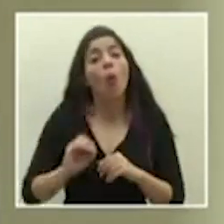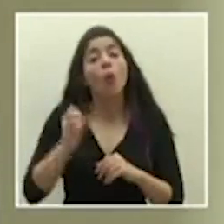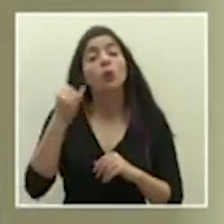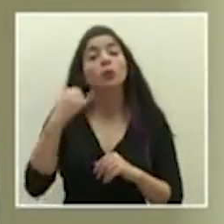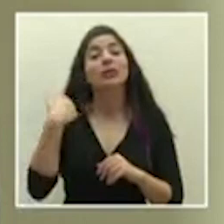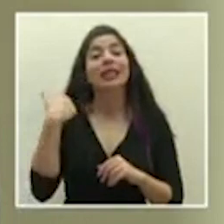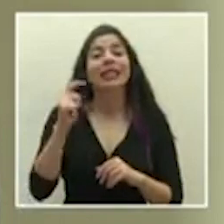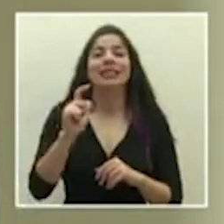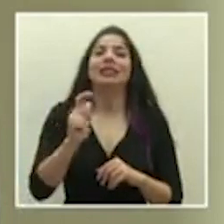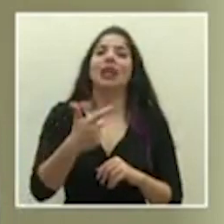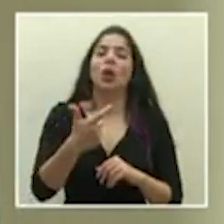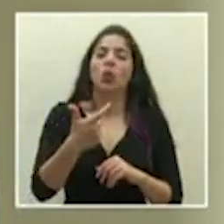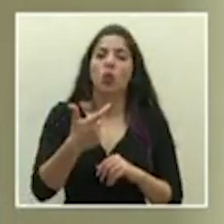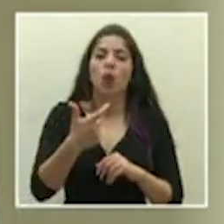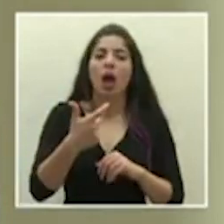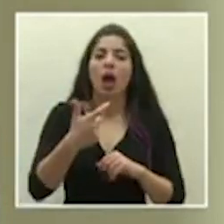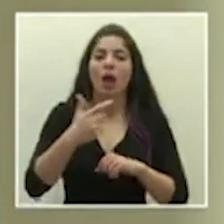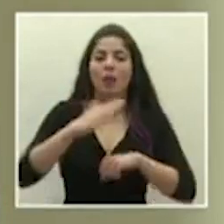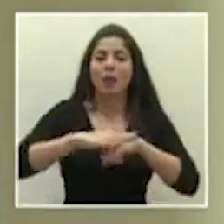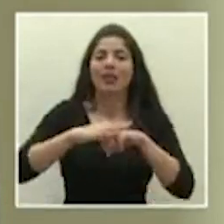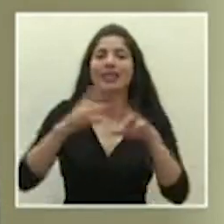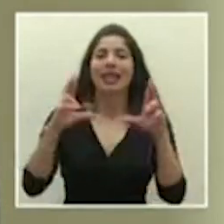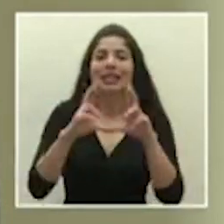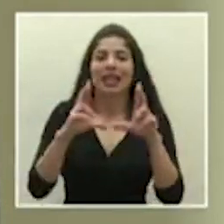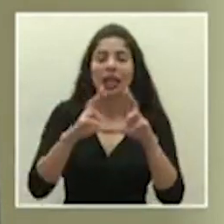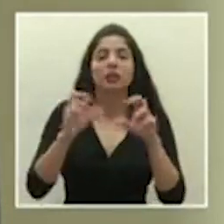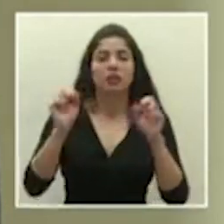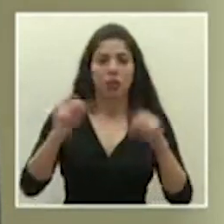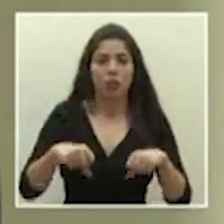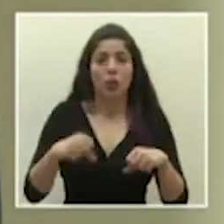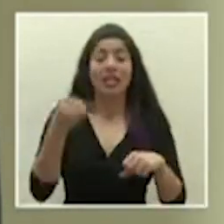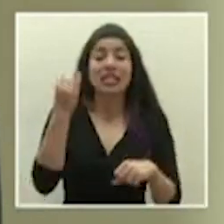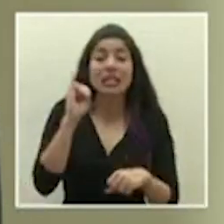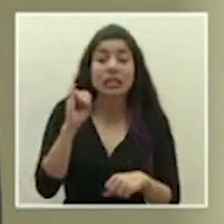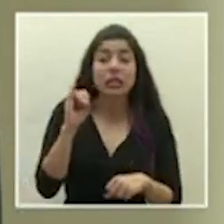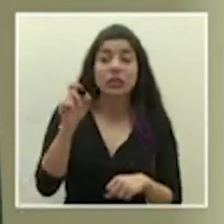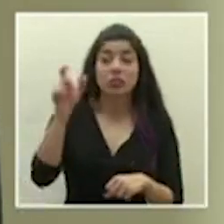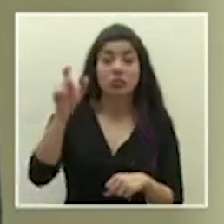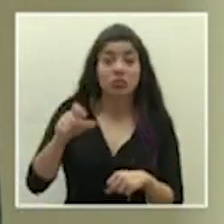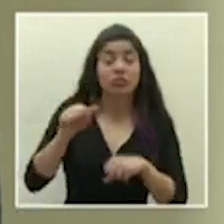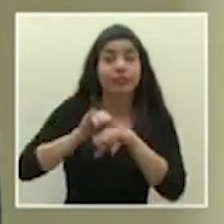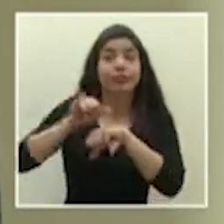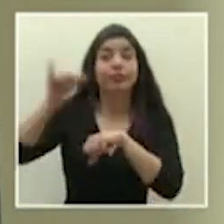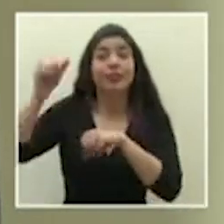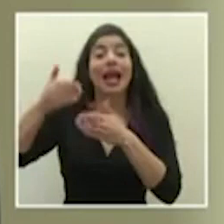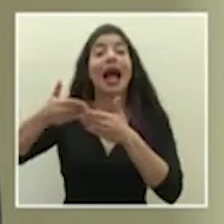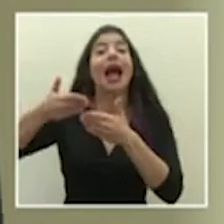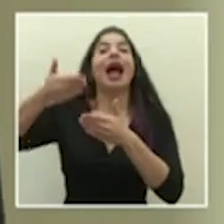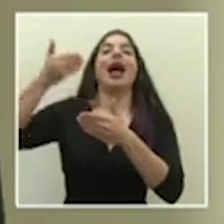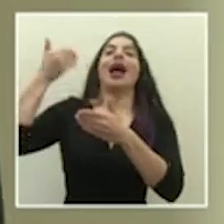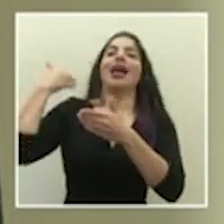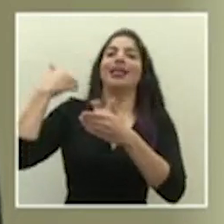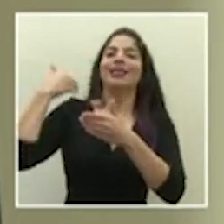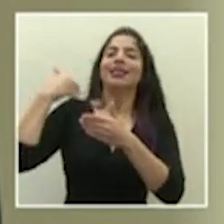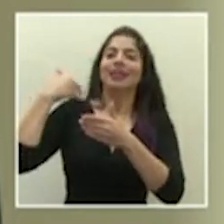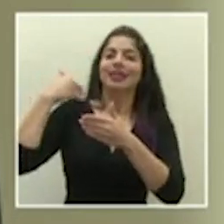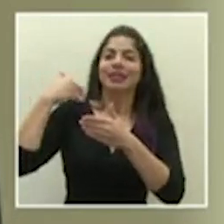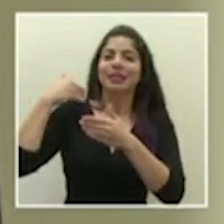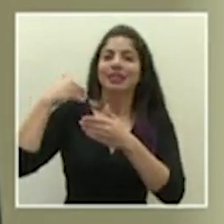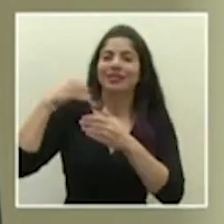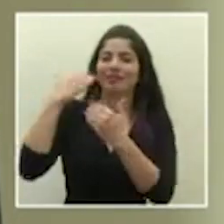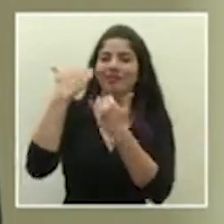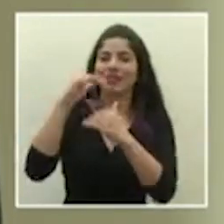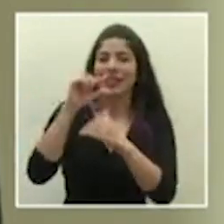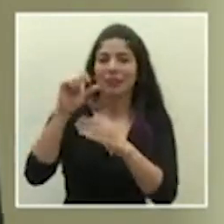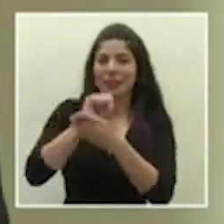cédula de condición de residencia que hayan salido del país antes de que aplicaran las medidas en